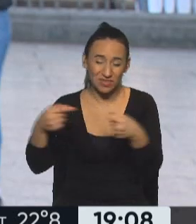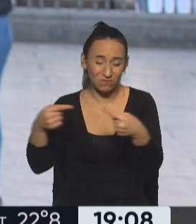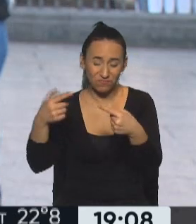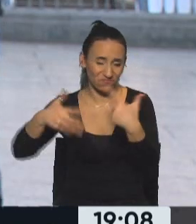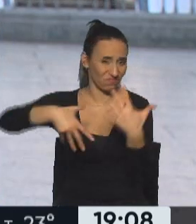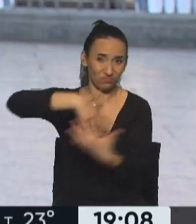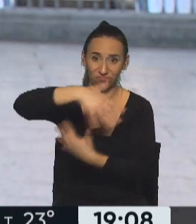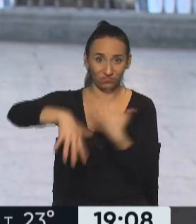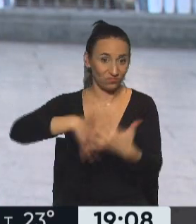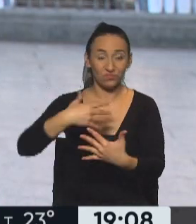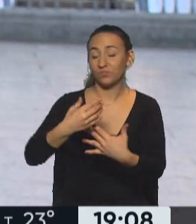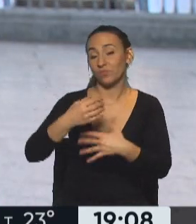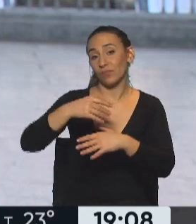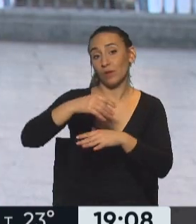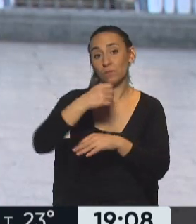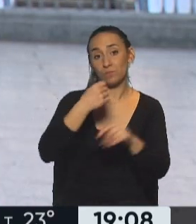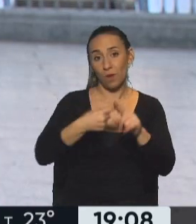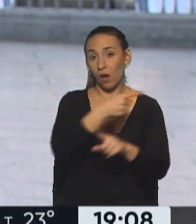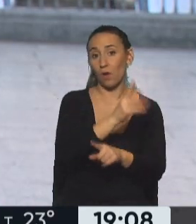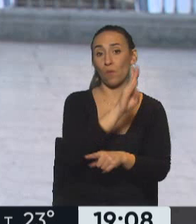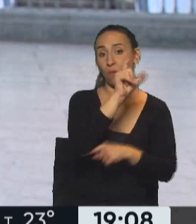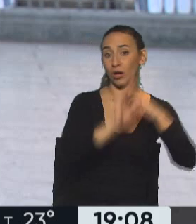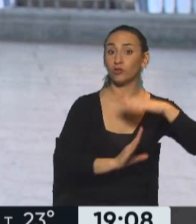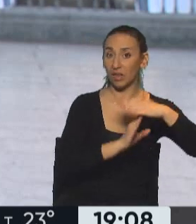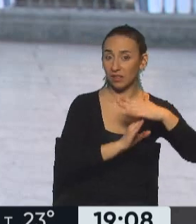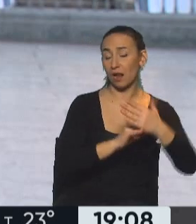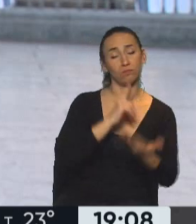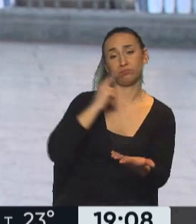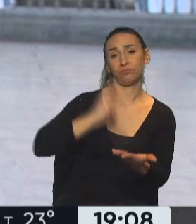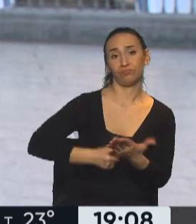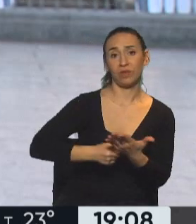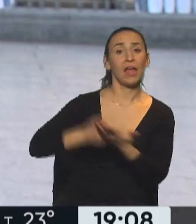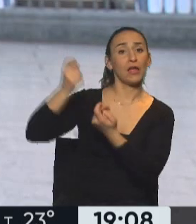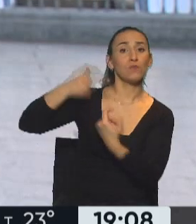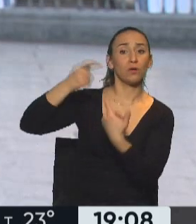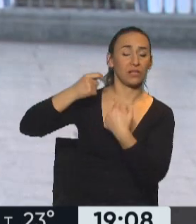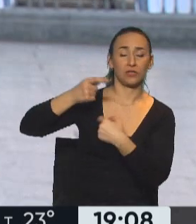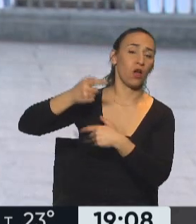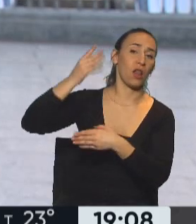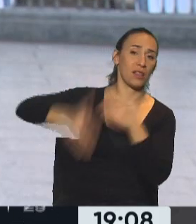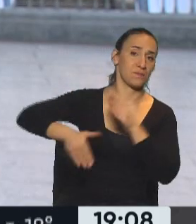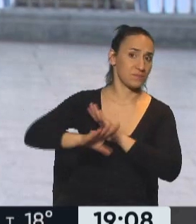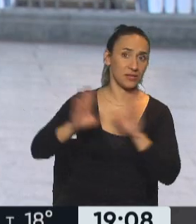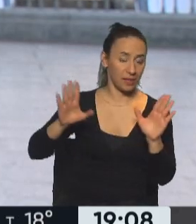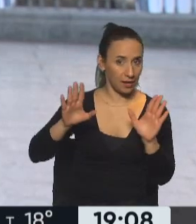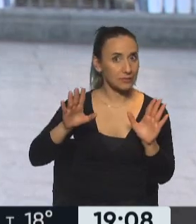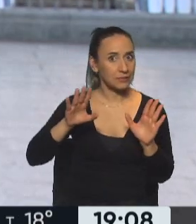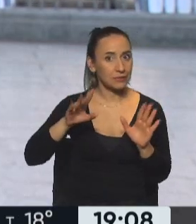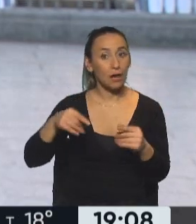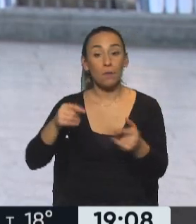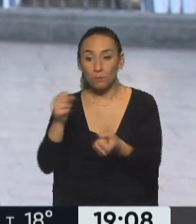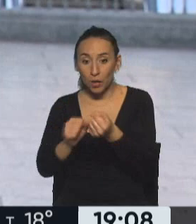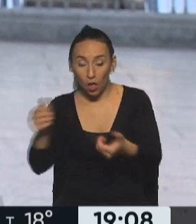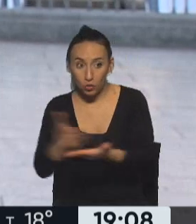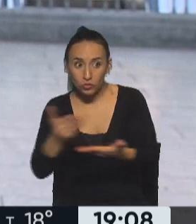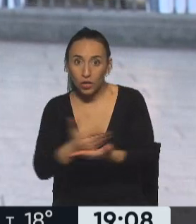que surge a partir del Banco Central con el límite de las importaciones que ha generado un aumento sustancial en los costos de la producción